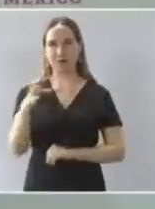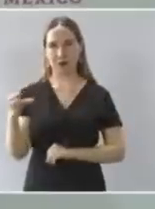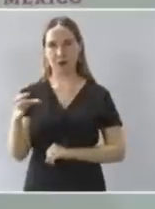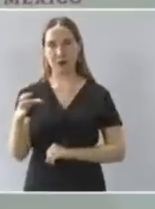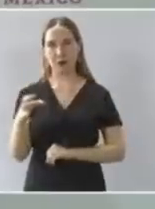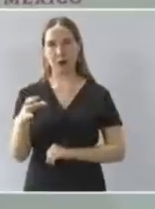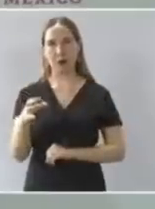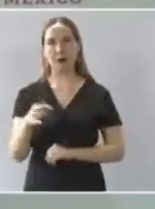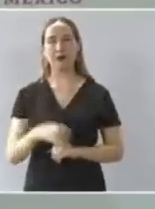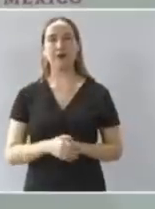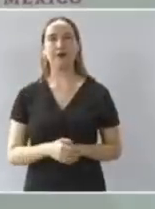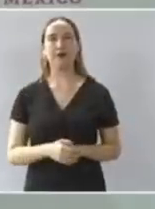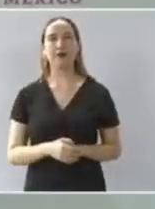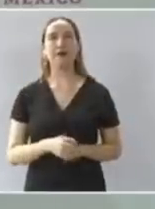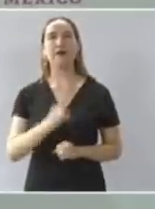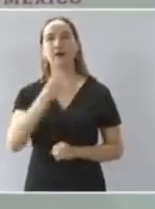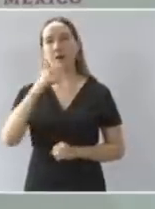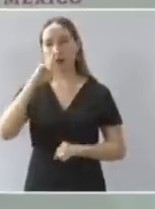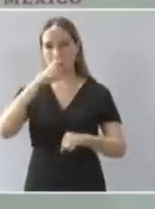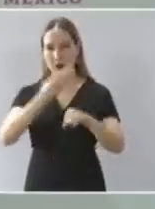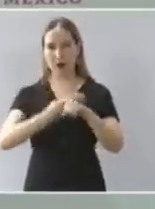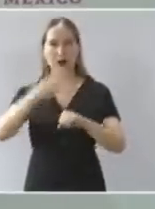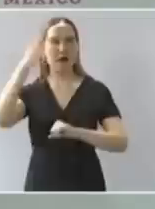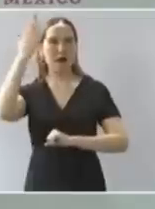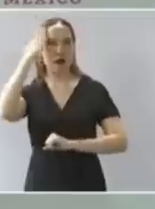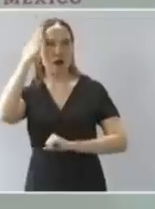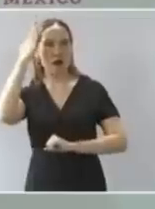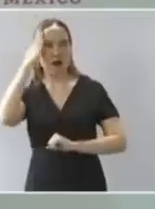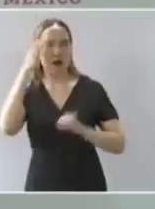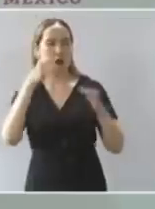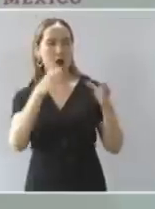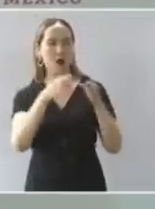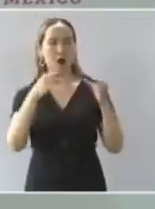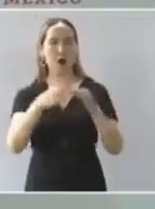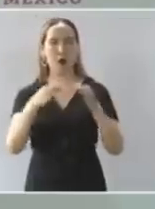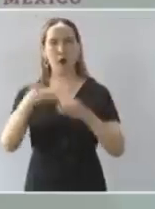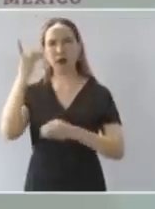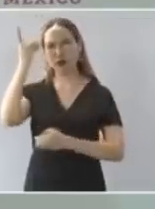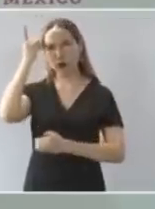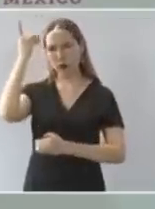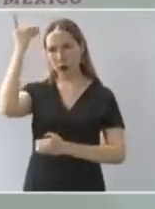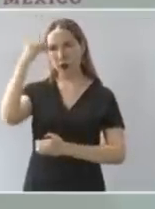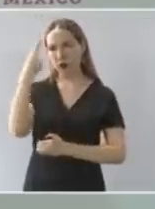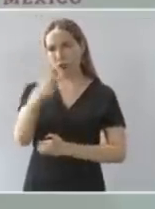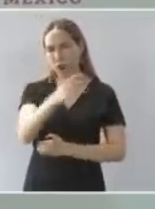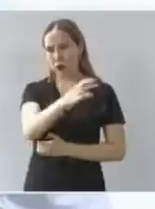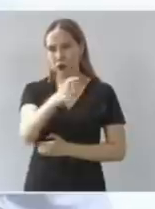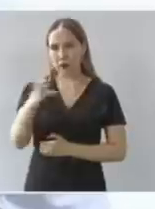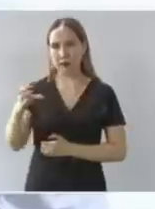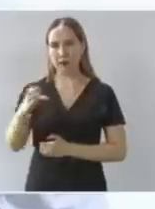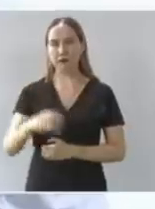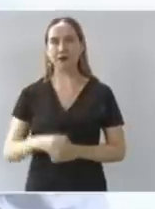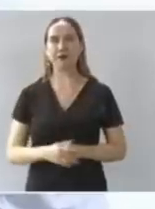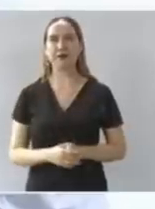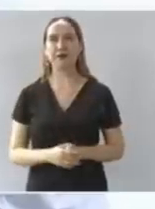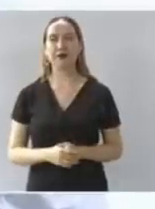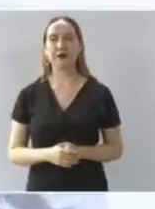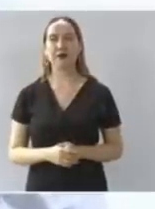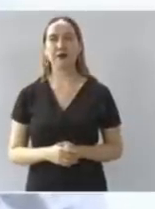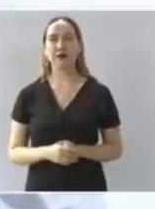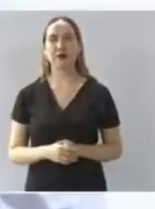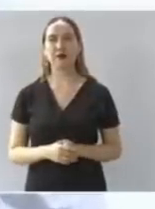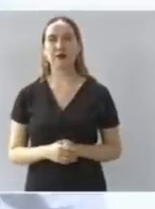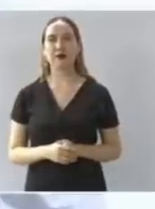ejidatarios comuneros pequeños propietarios se van a mantener